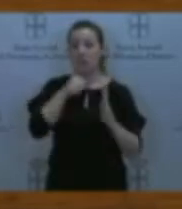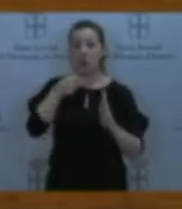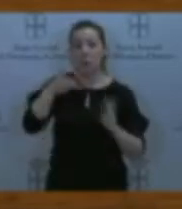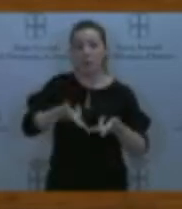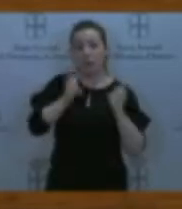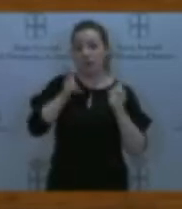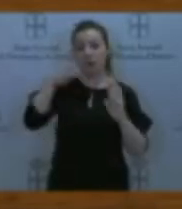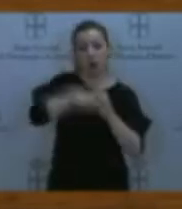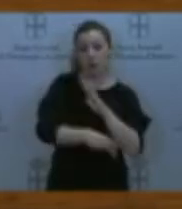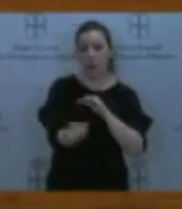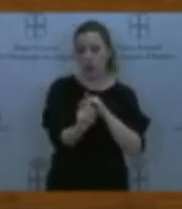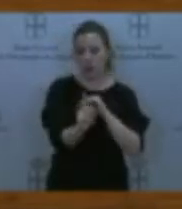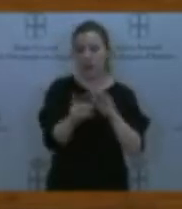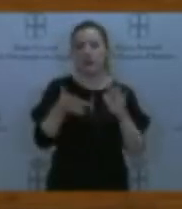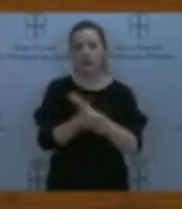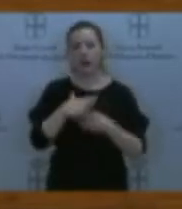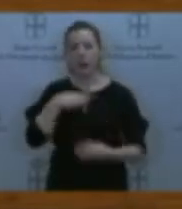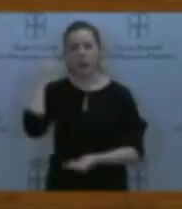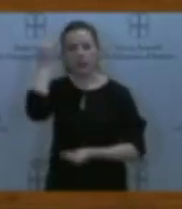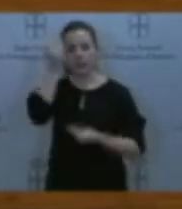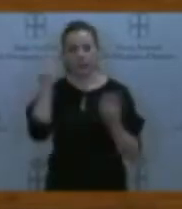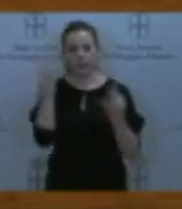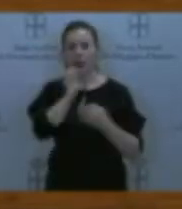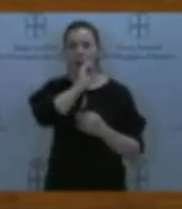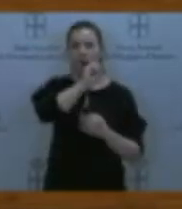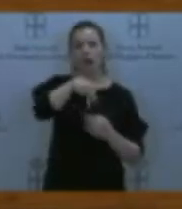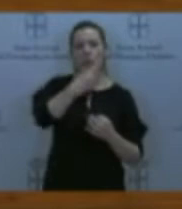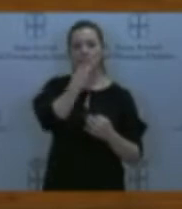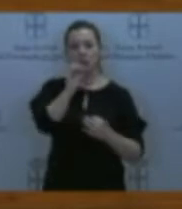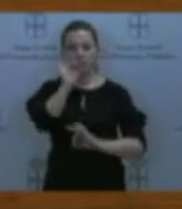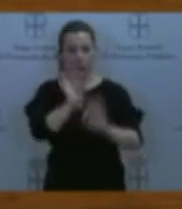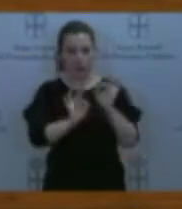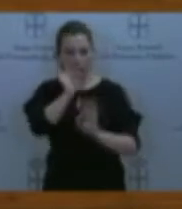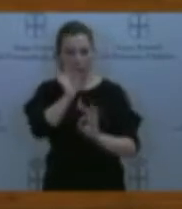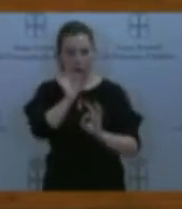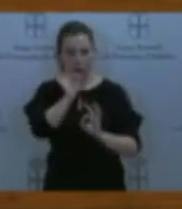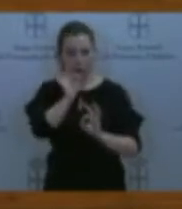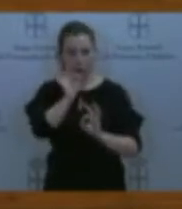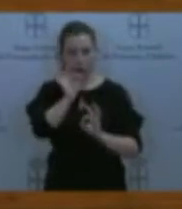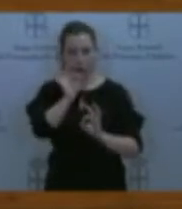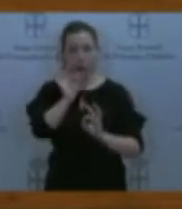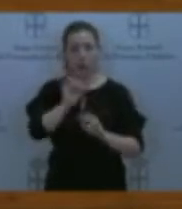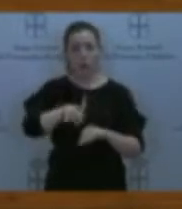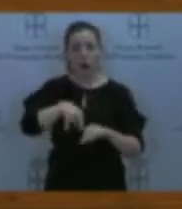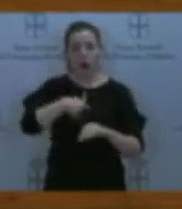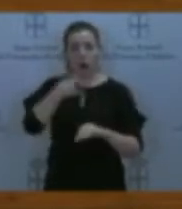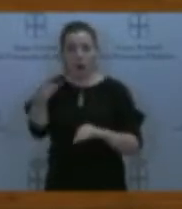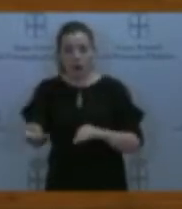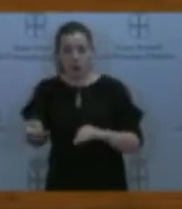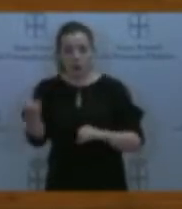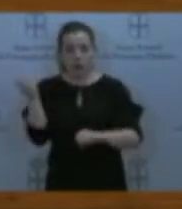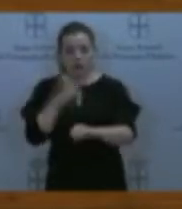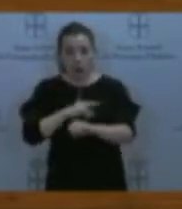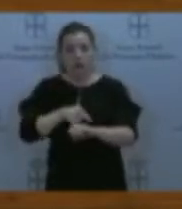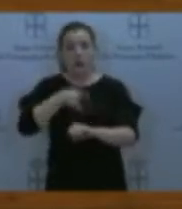contemplar, era posible contemplar un 0,20% de la masa salarial adicional en fondos adicionales que permitirían,